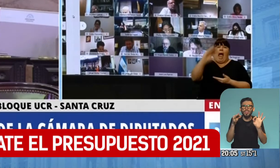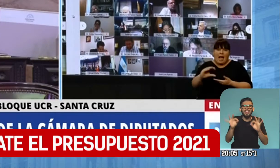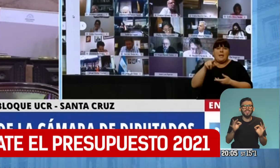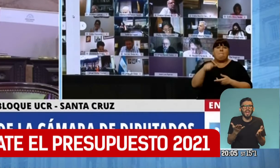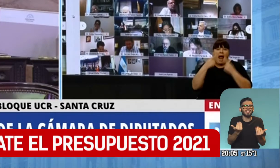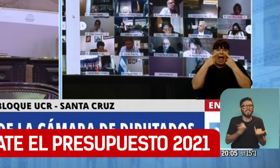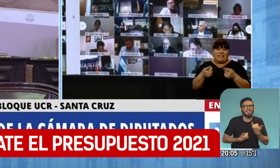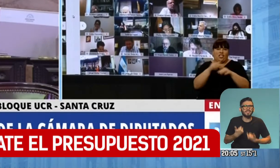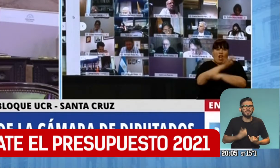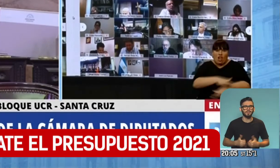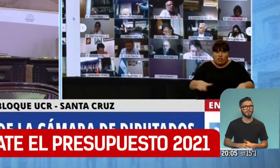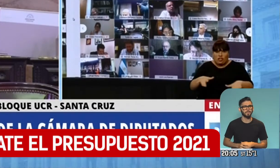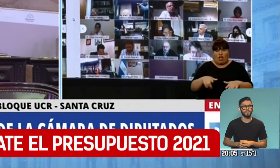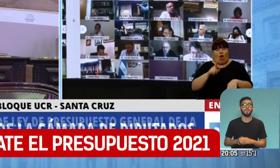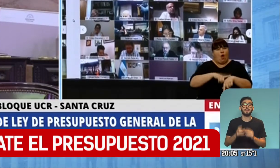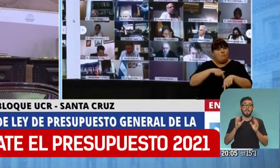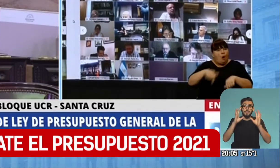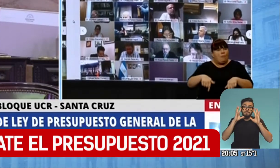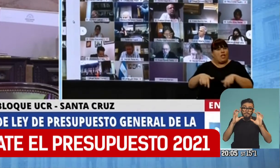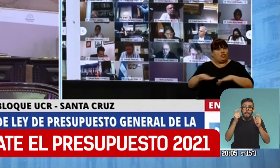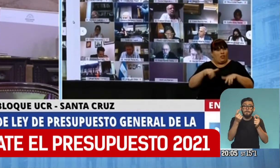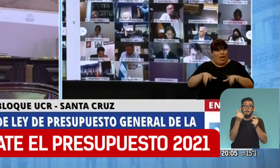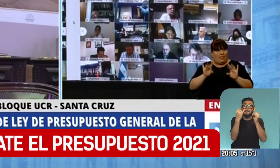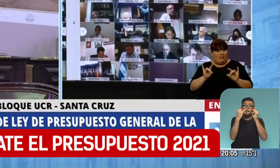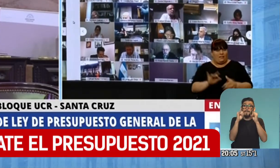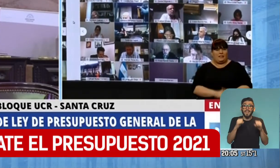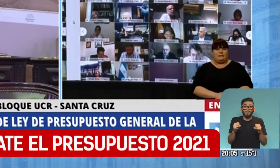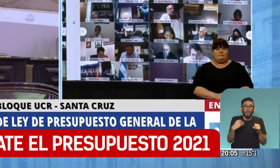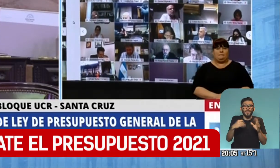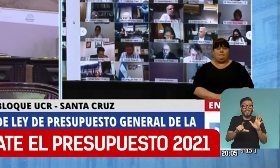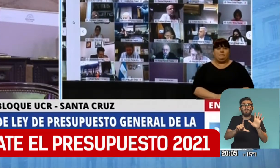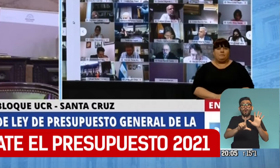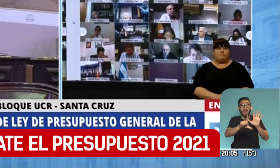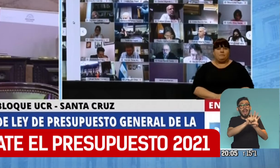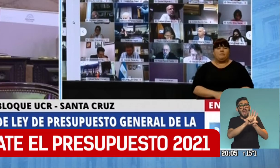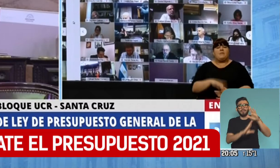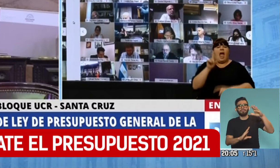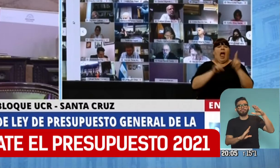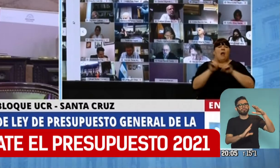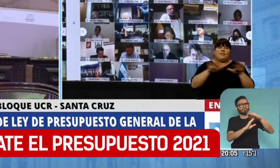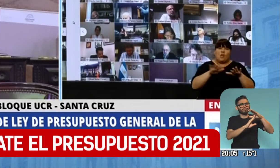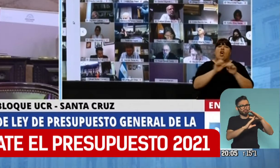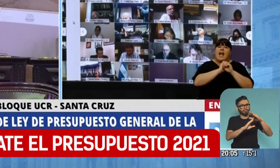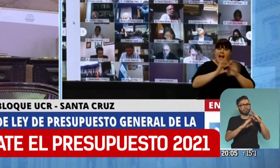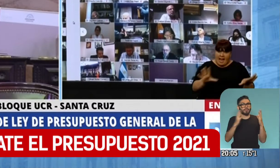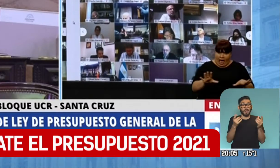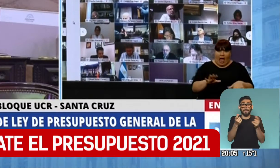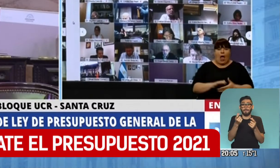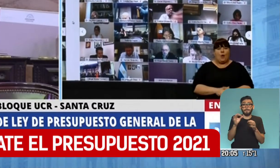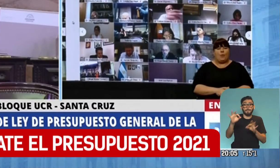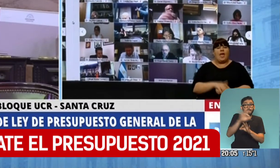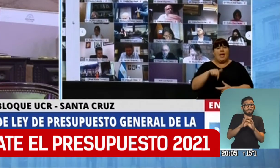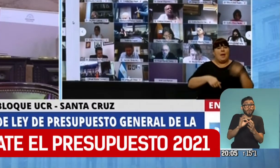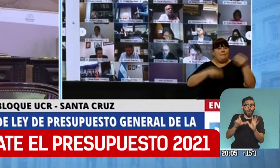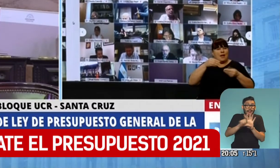recordemos en principio que el presupuesto es lo que se conoce como la ley de leyes, ¿no? La ley madre, este proyecto justamente se manda para